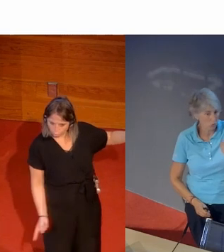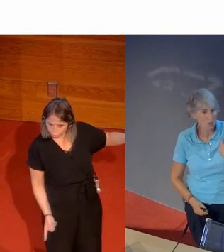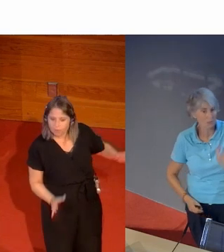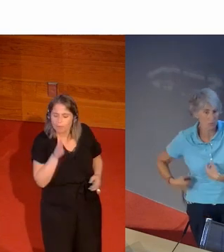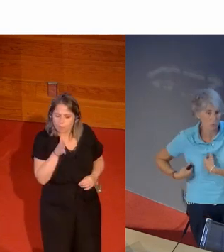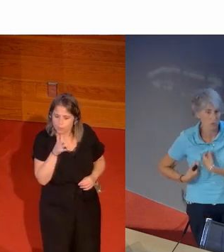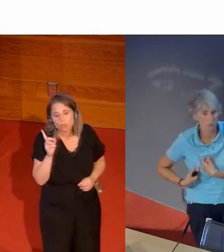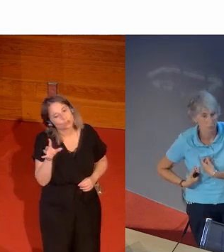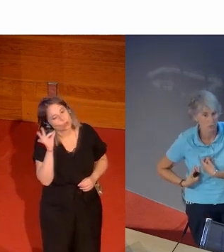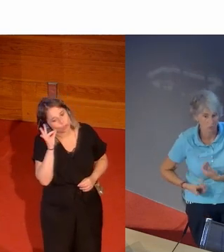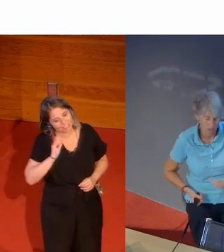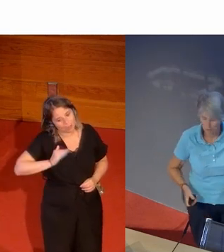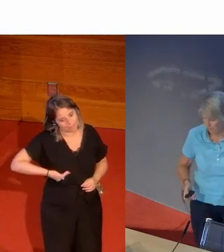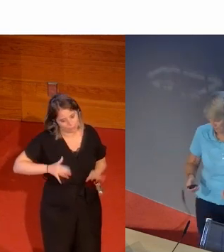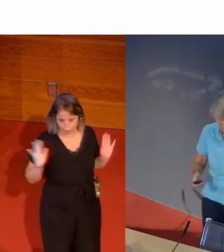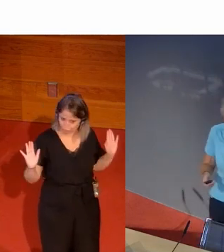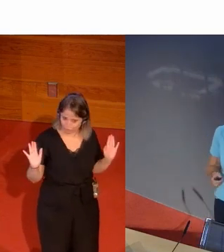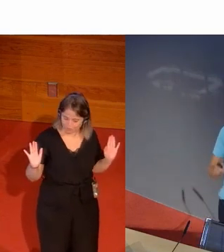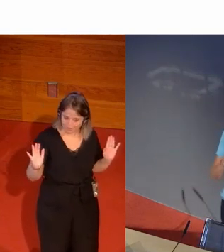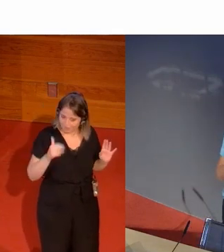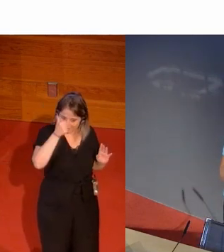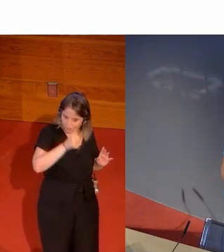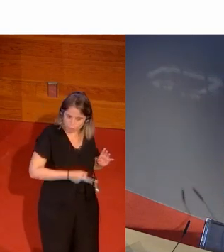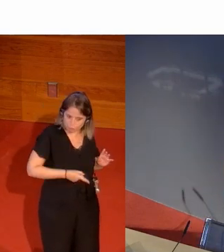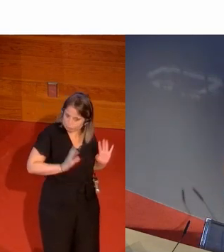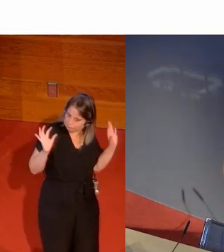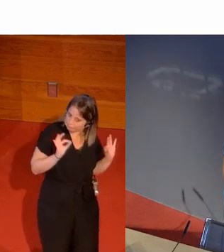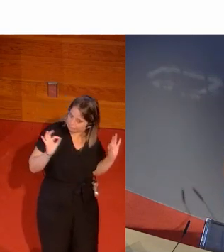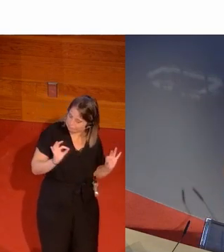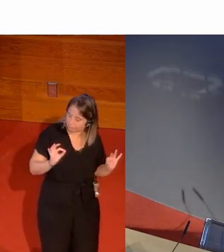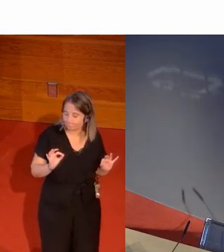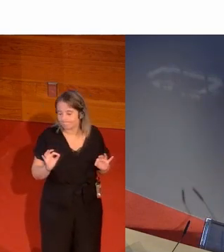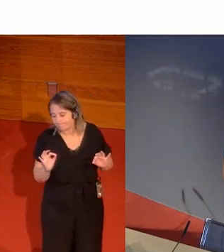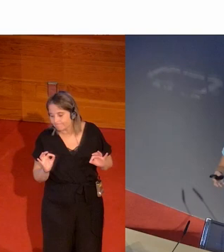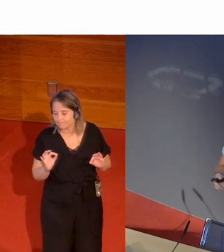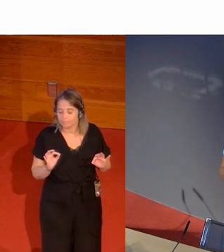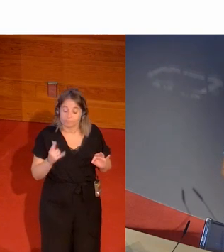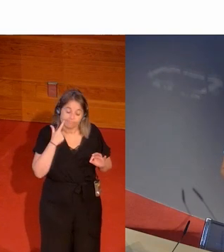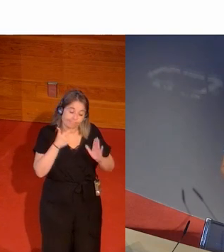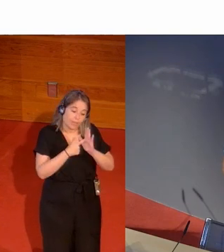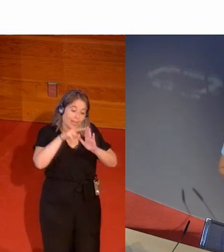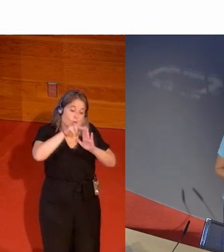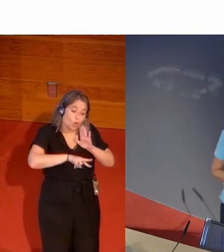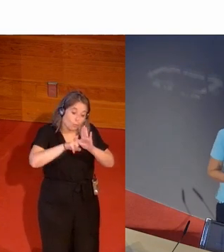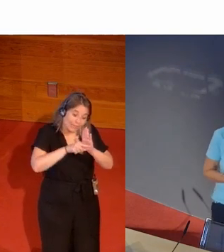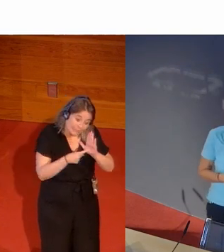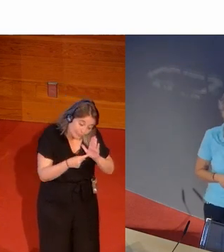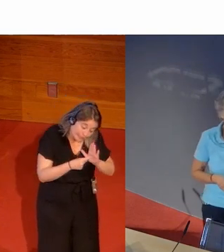No solo a las chicas cuando se les ve el pecho entonces hay una digamos una normativa unas